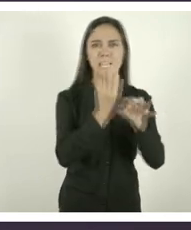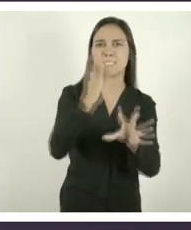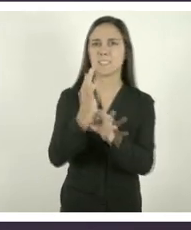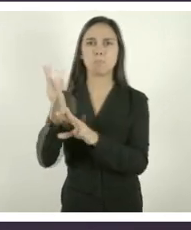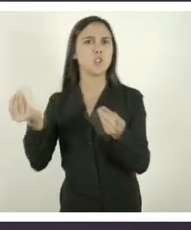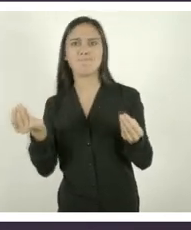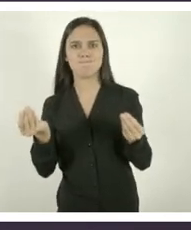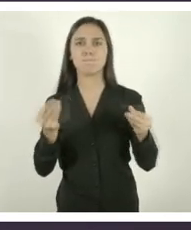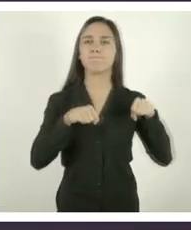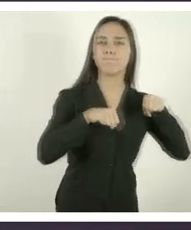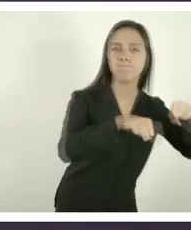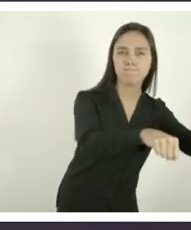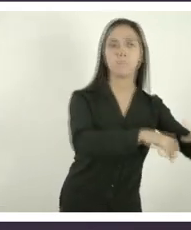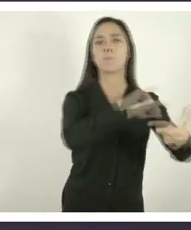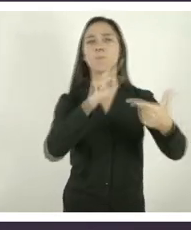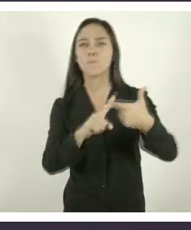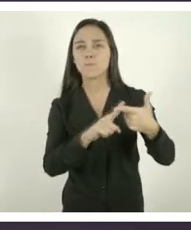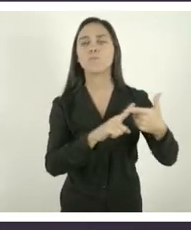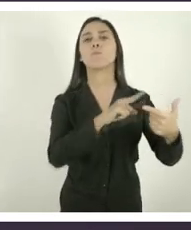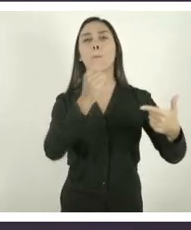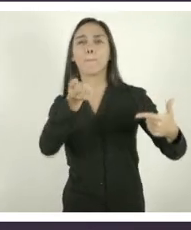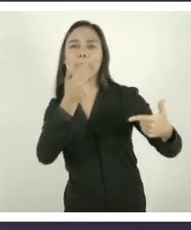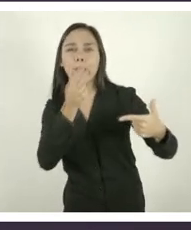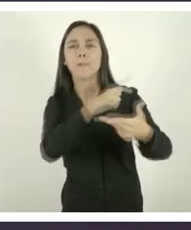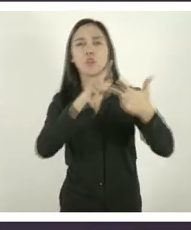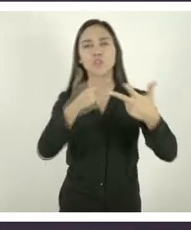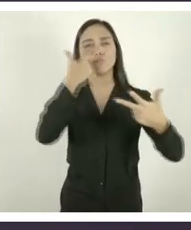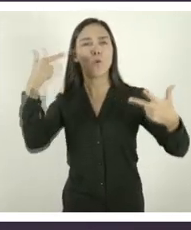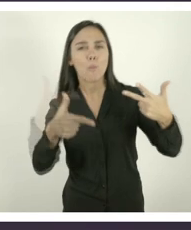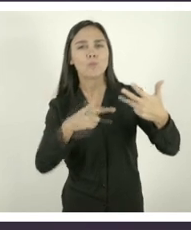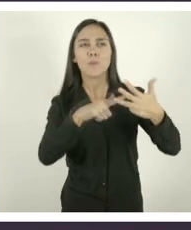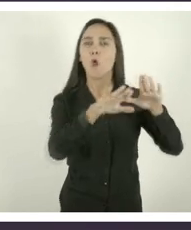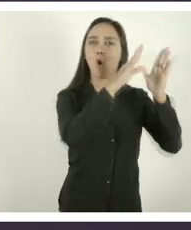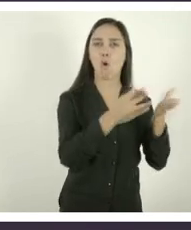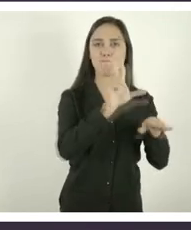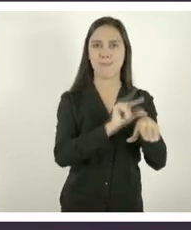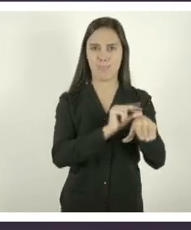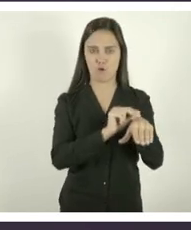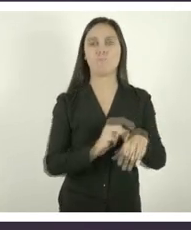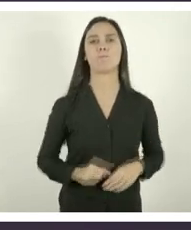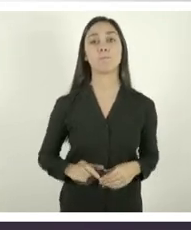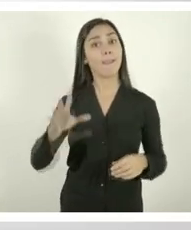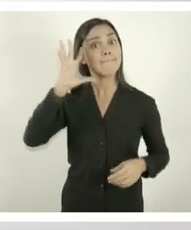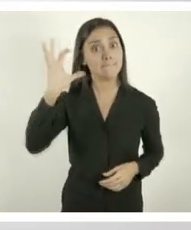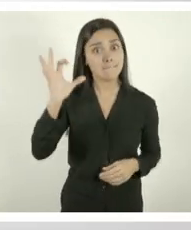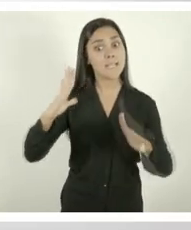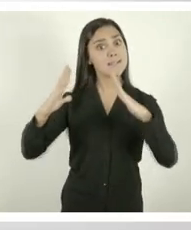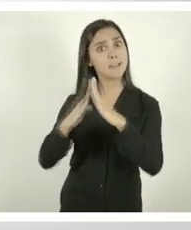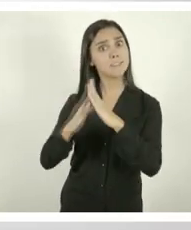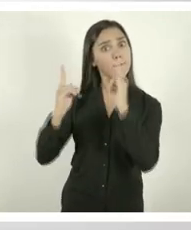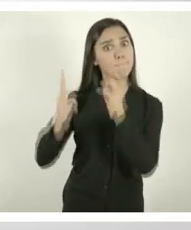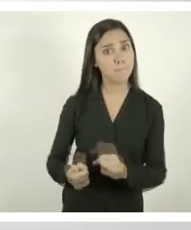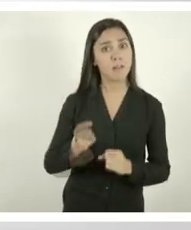salvo excepciones, para garantizar la provisión de alimentos, medicamentos, combustibles y atención médica. Recordá,